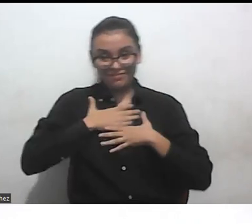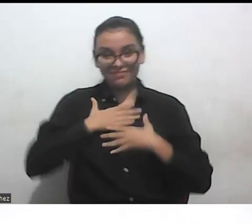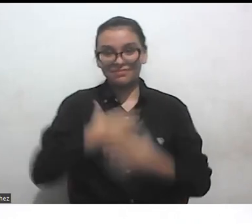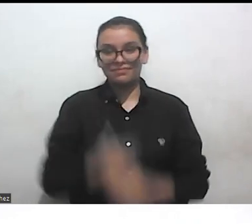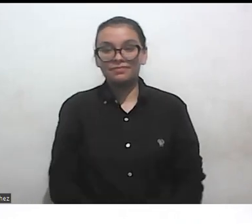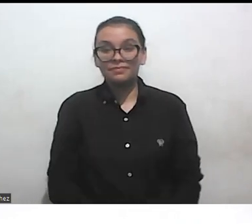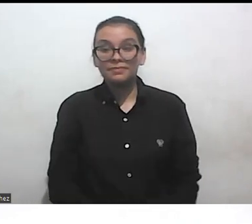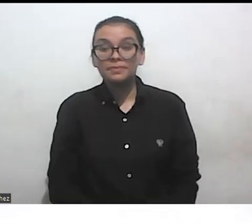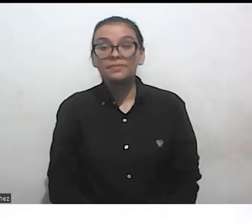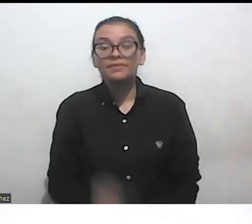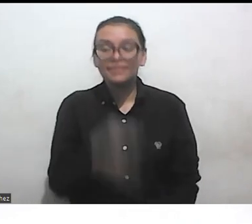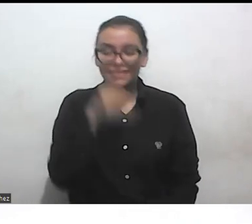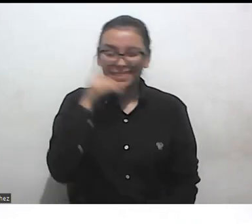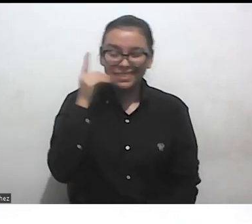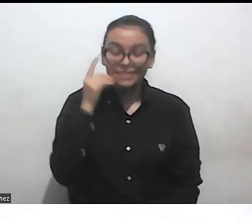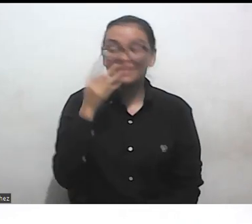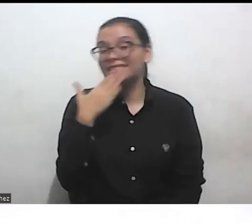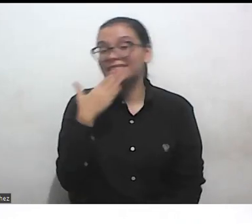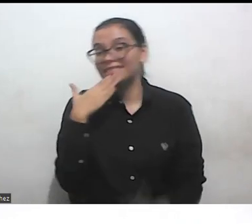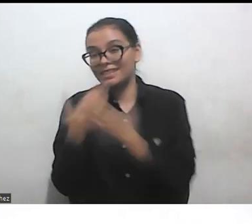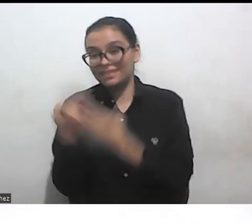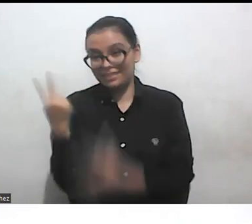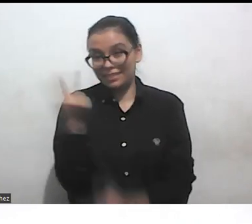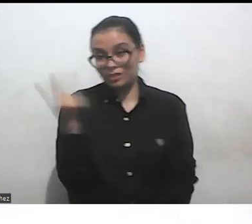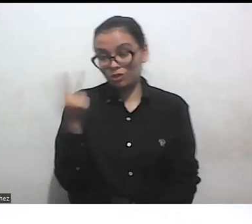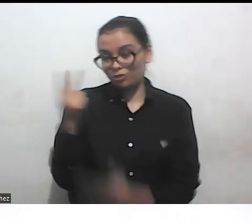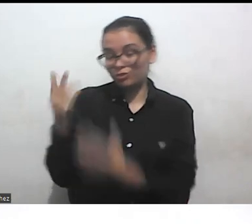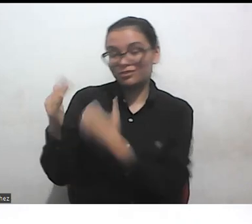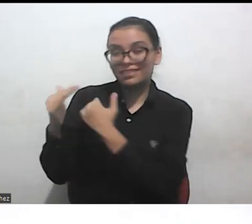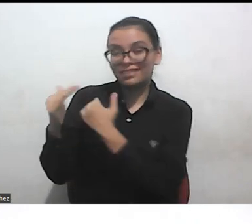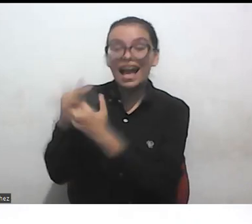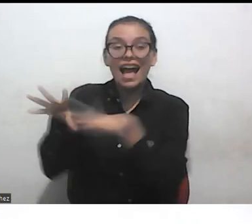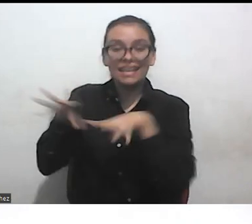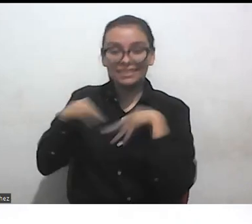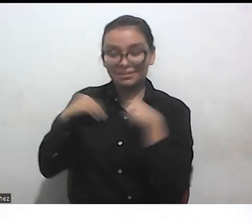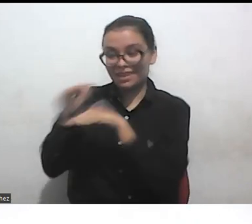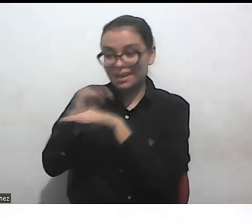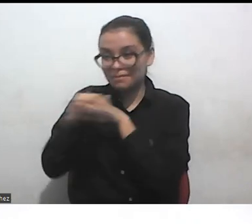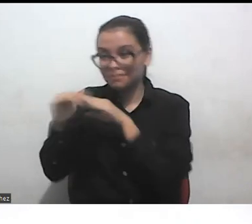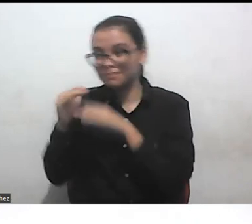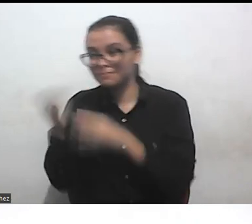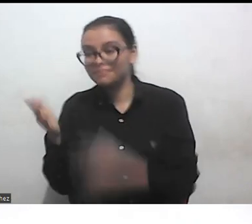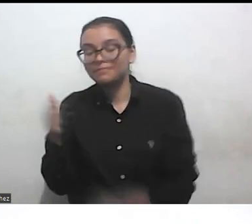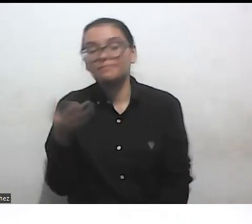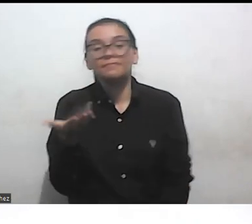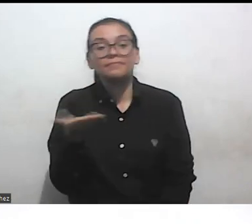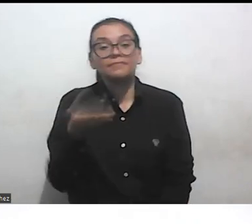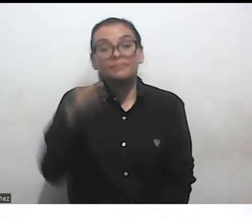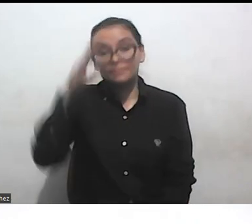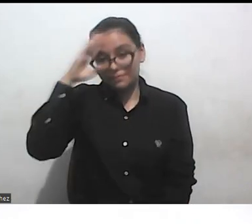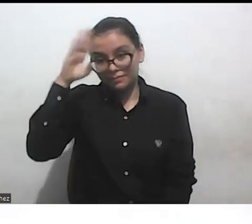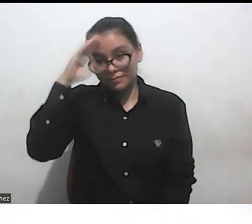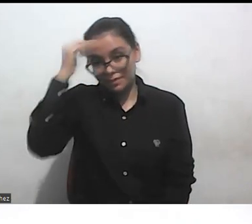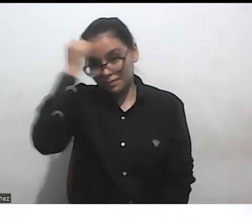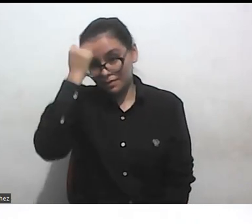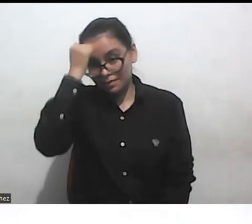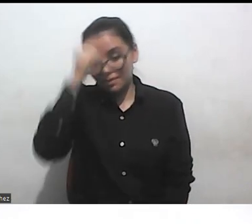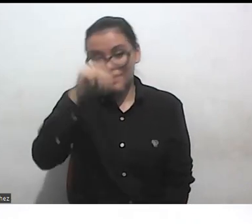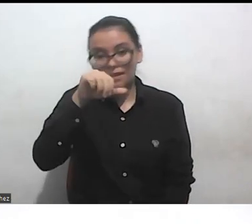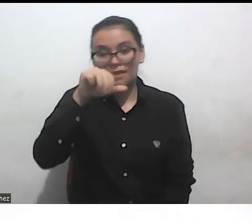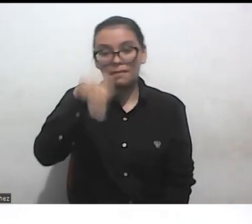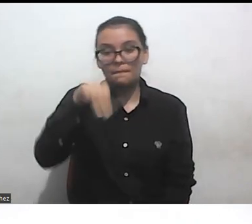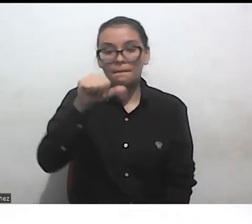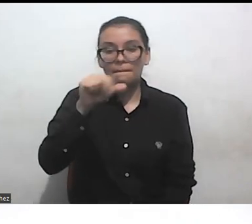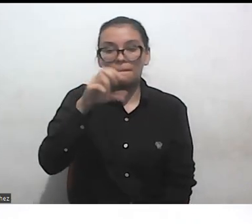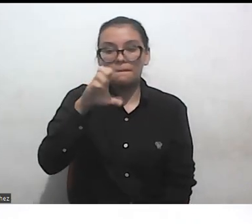Gracias, compañeras, por haber aceptado esta invitación. Quiero saludar también a la profe Diana Marcela Ortiz Quiroga, que es